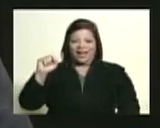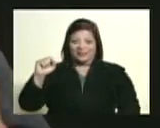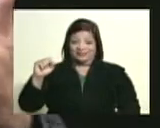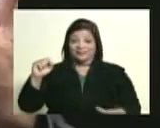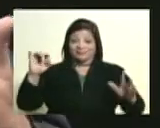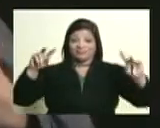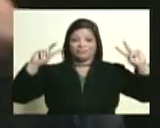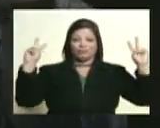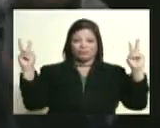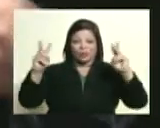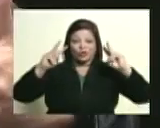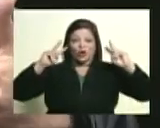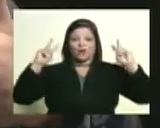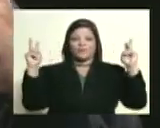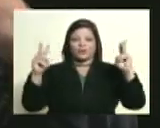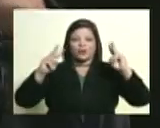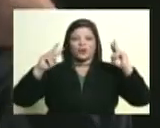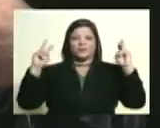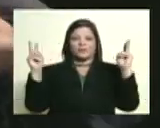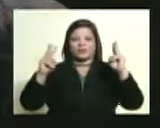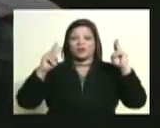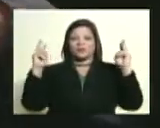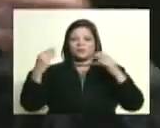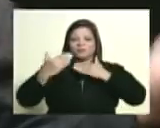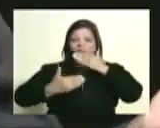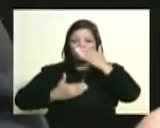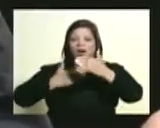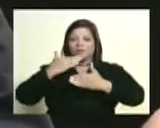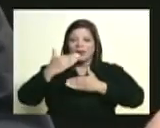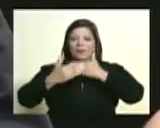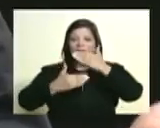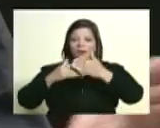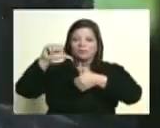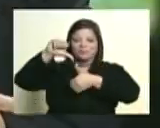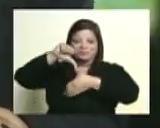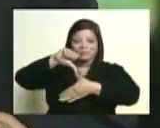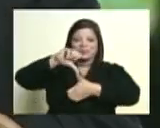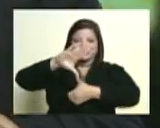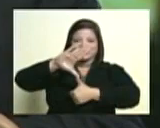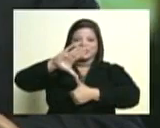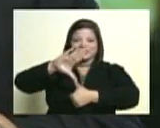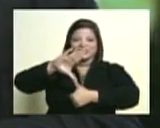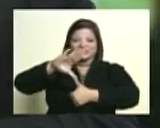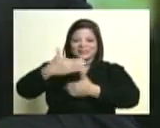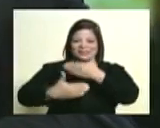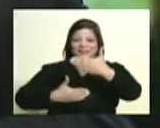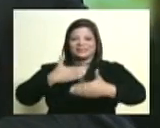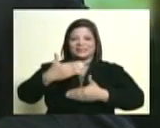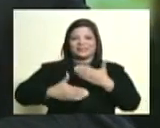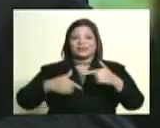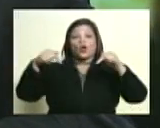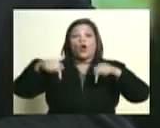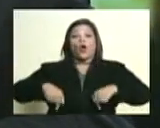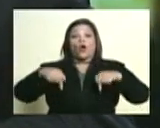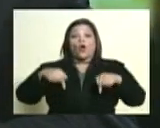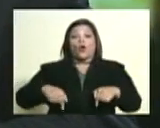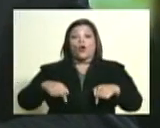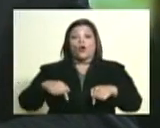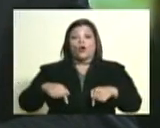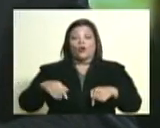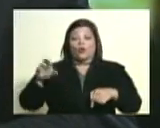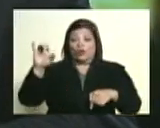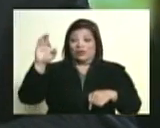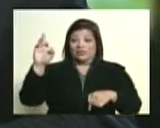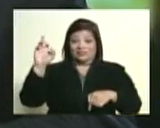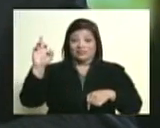pero es lo comienza los triunfos hacia el sur hoy Pedro hubo un acto en el mausoleo